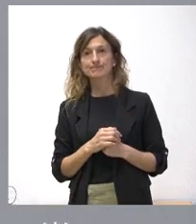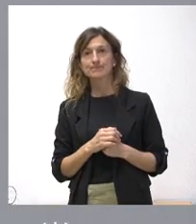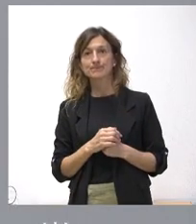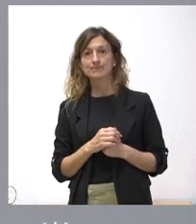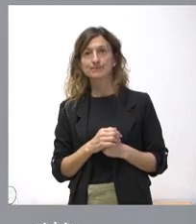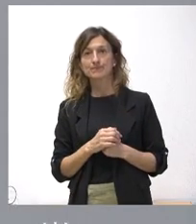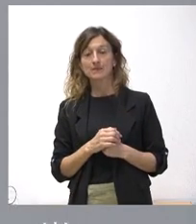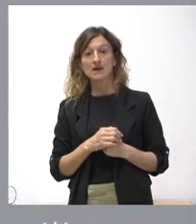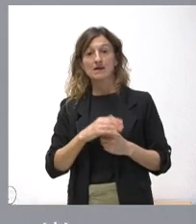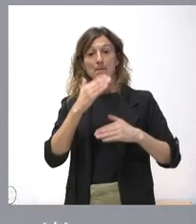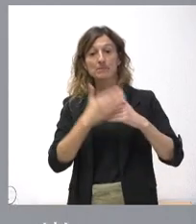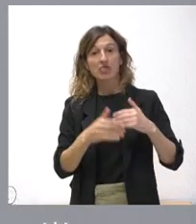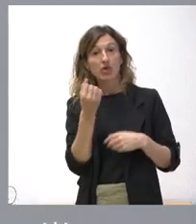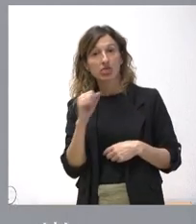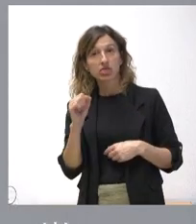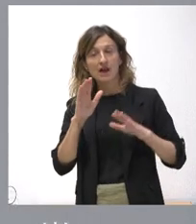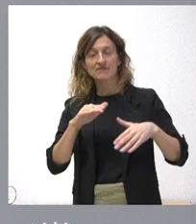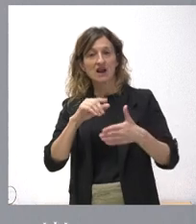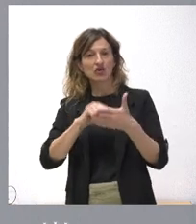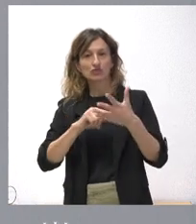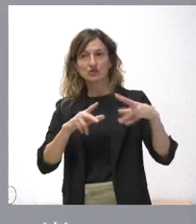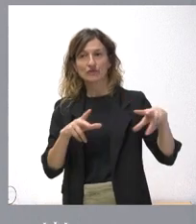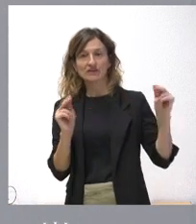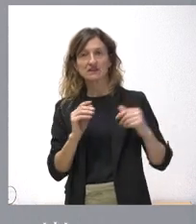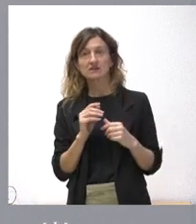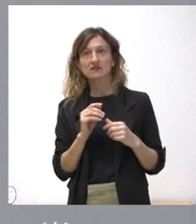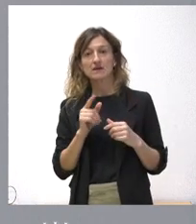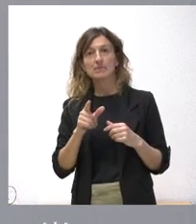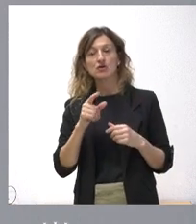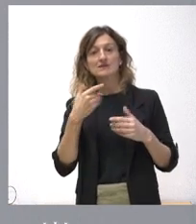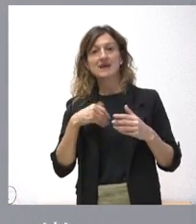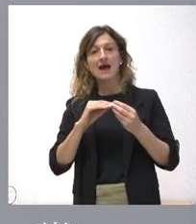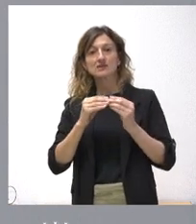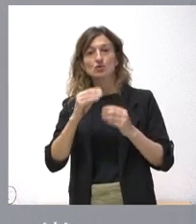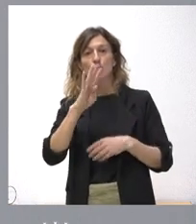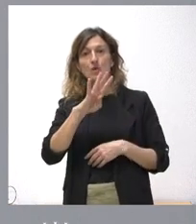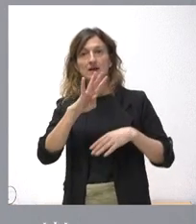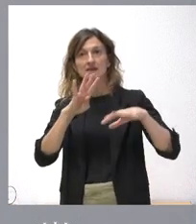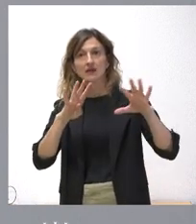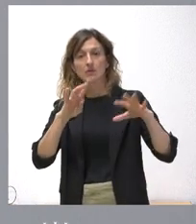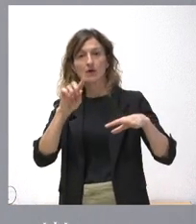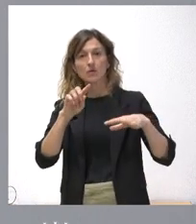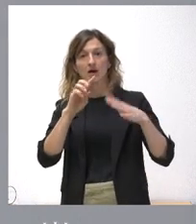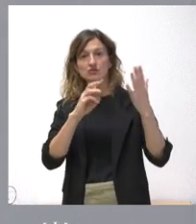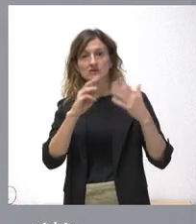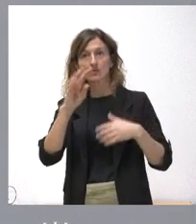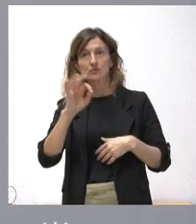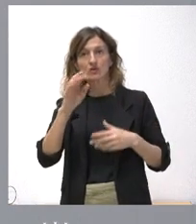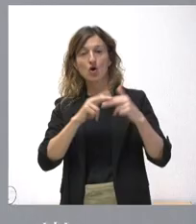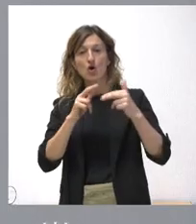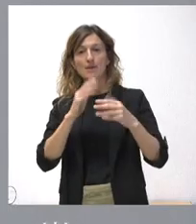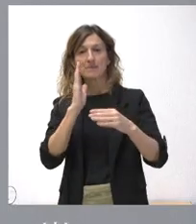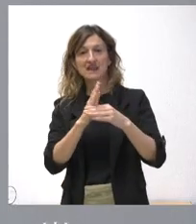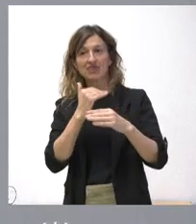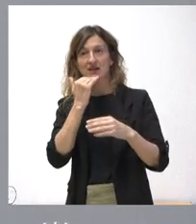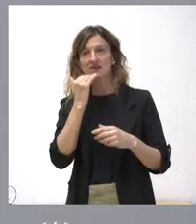Al incumplir estos plazos se resolvió el contrato cuando se había ya ejecutado el 49,84% de las obras, casi la mitad.